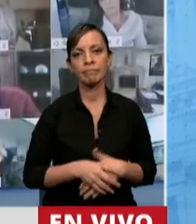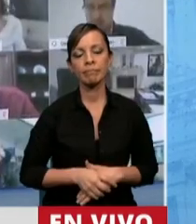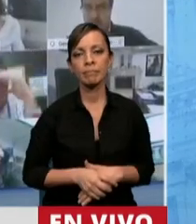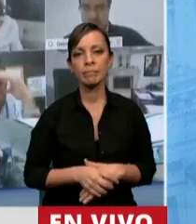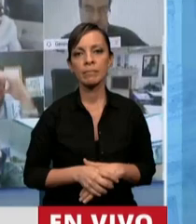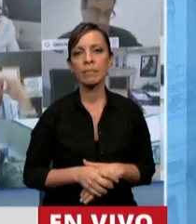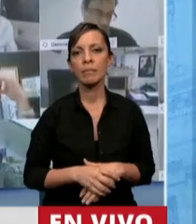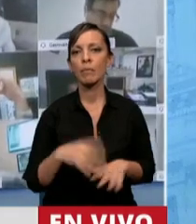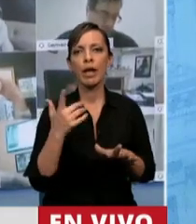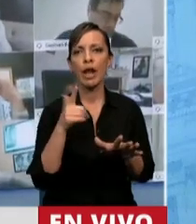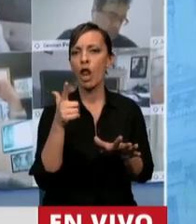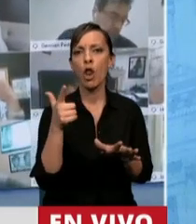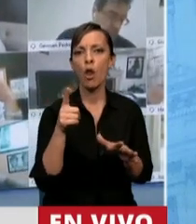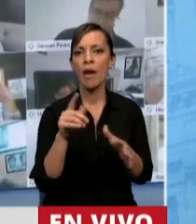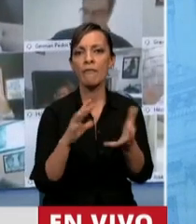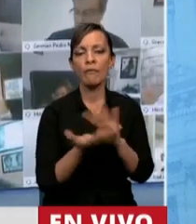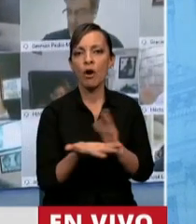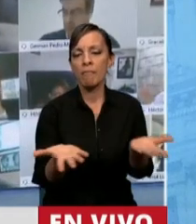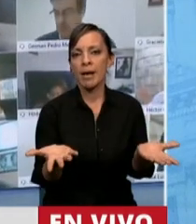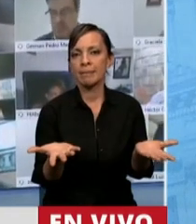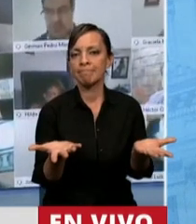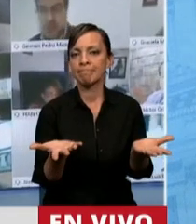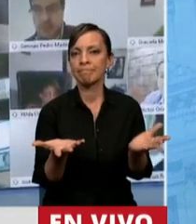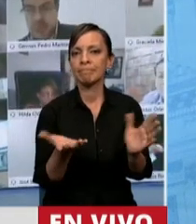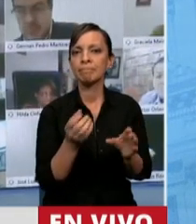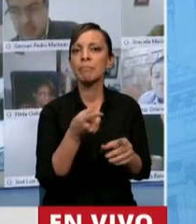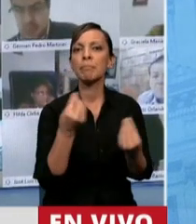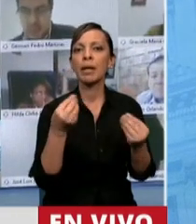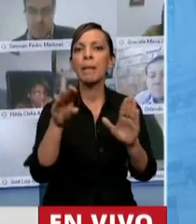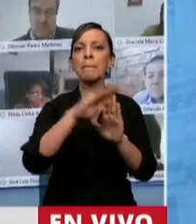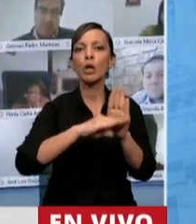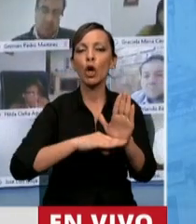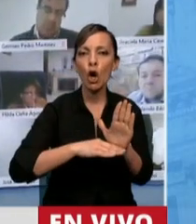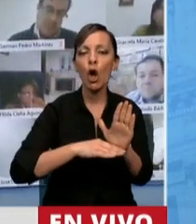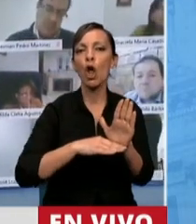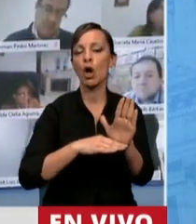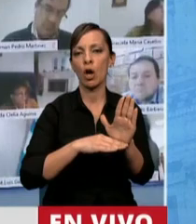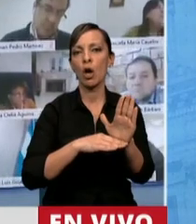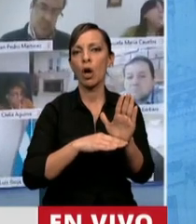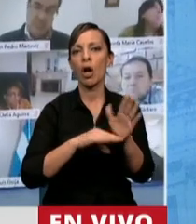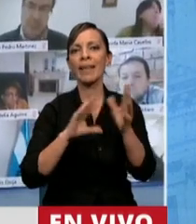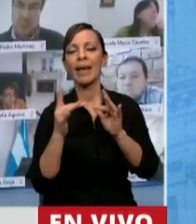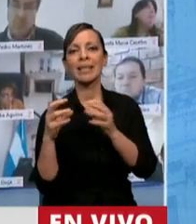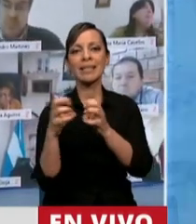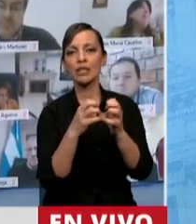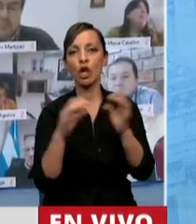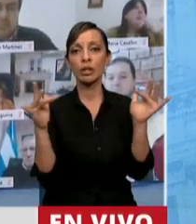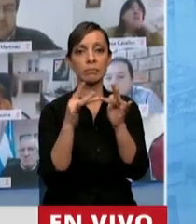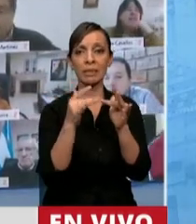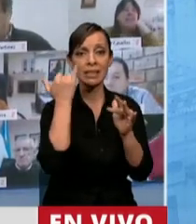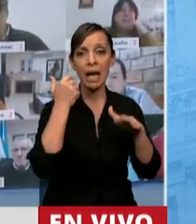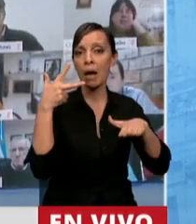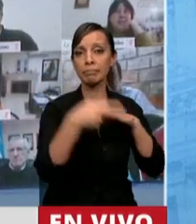fuera de vigencia, atento a que el protocolo de sesiones telemáticas caducó